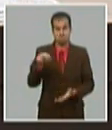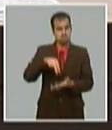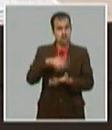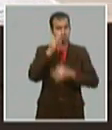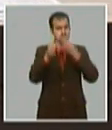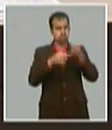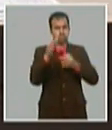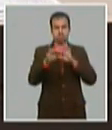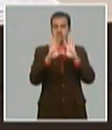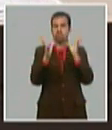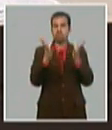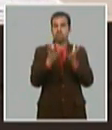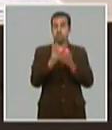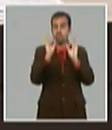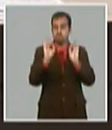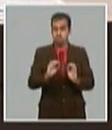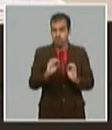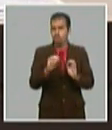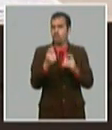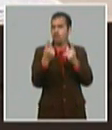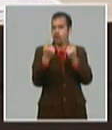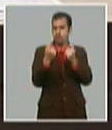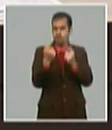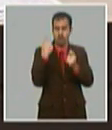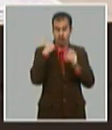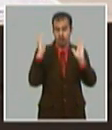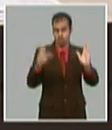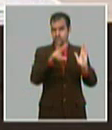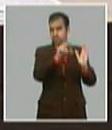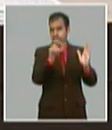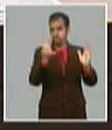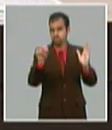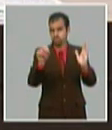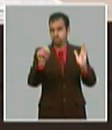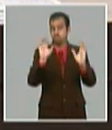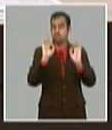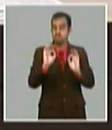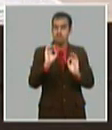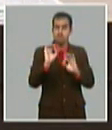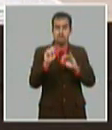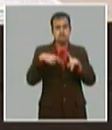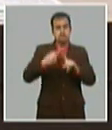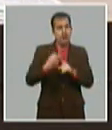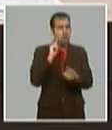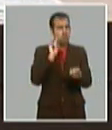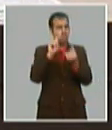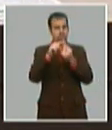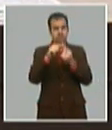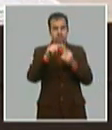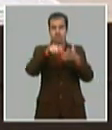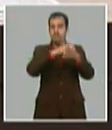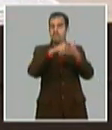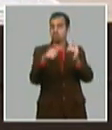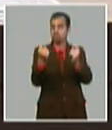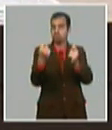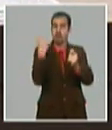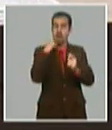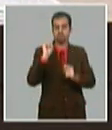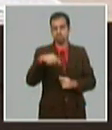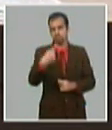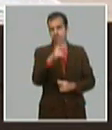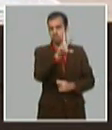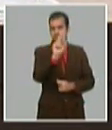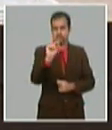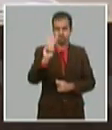situación de la economía en el año 2020 y sobre los objetivos generales del plan de la economía para el venidero año